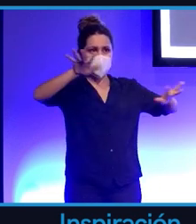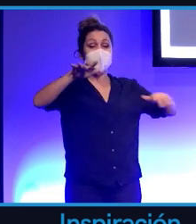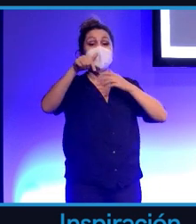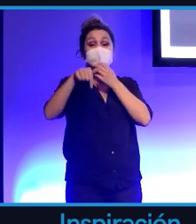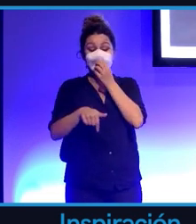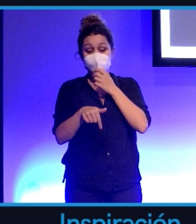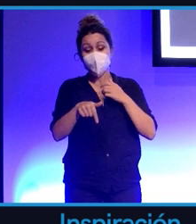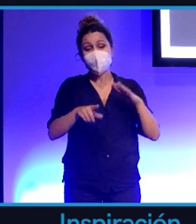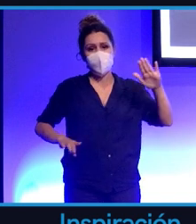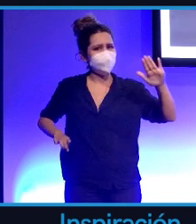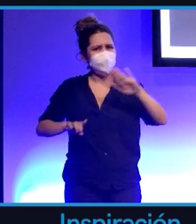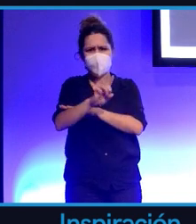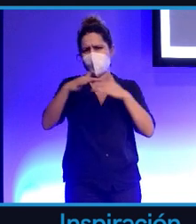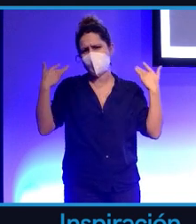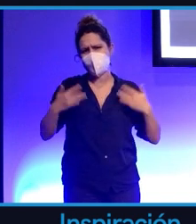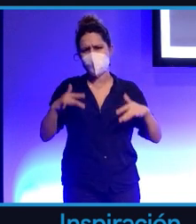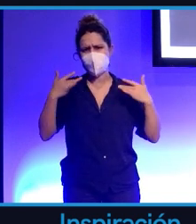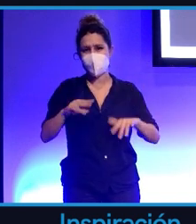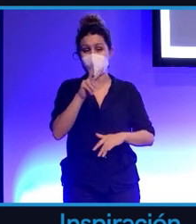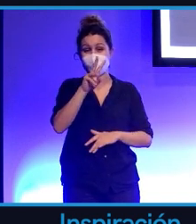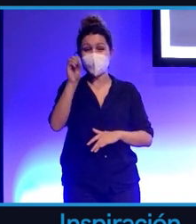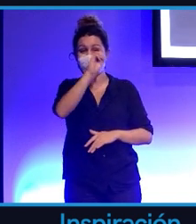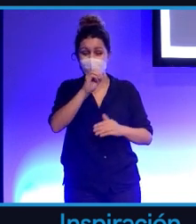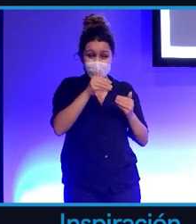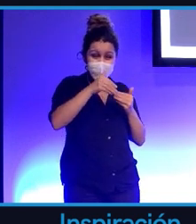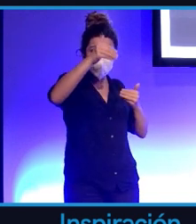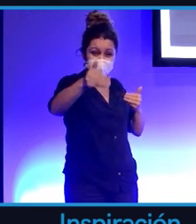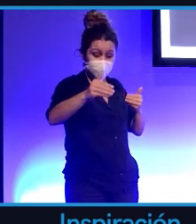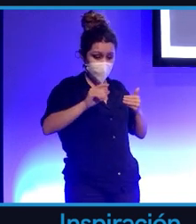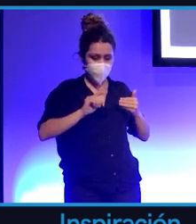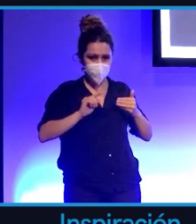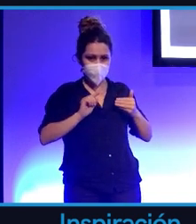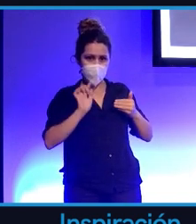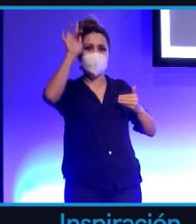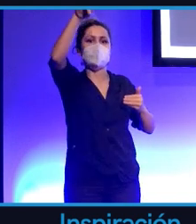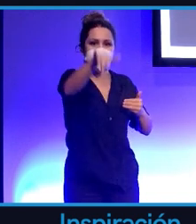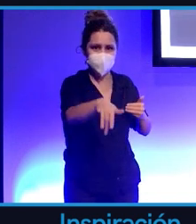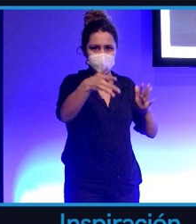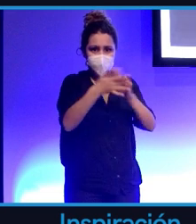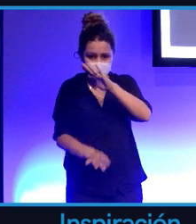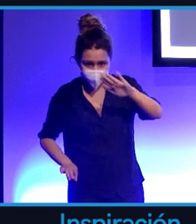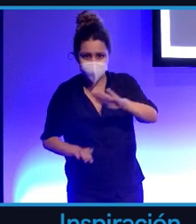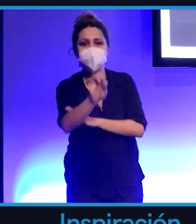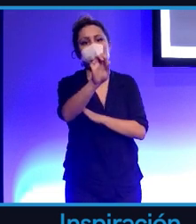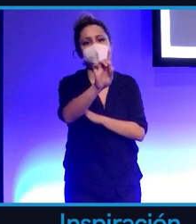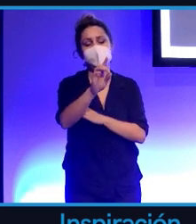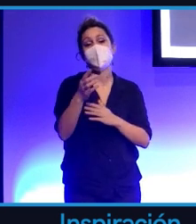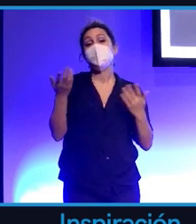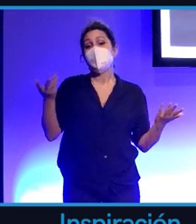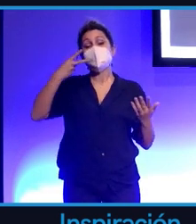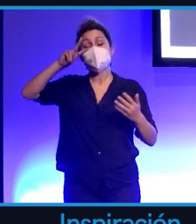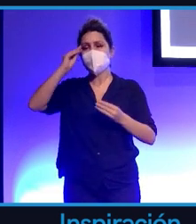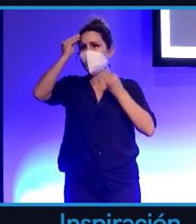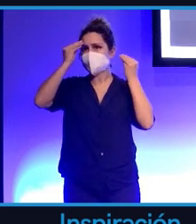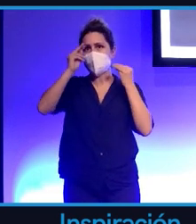según los expertos, de más de dos décadas, de 20 años. Los biólogos no esperaban conseguir esto hasta dentro de 20, 30 años. Y se ha